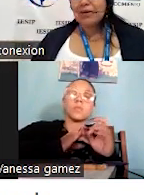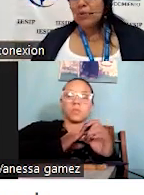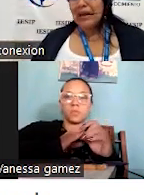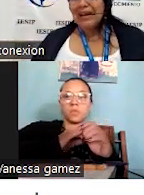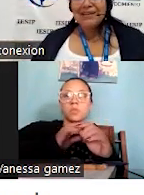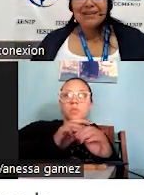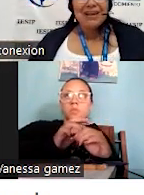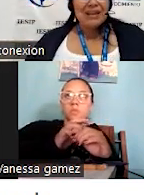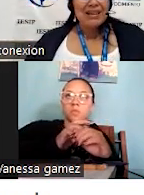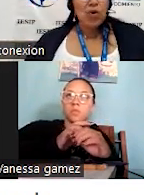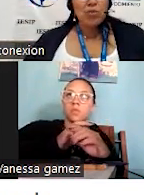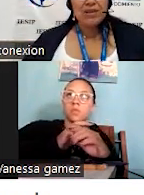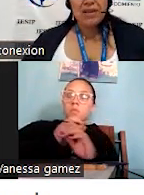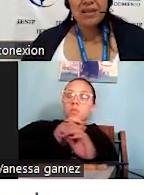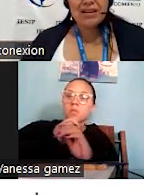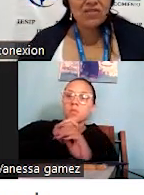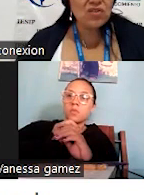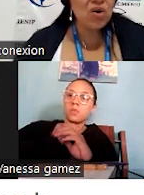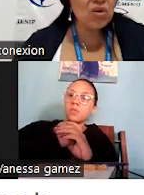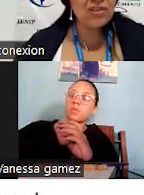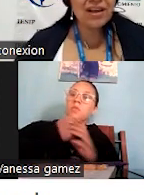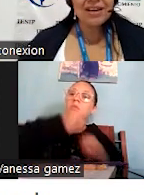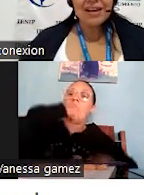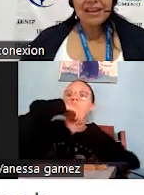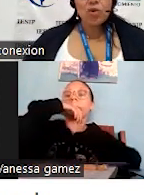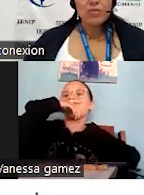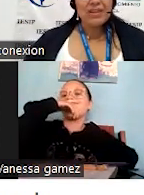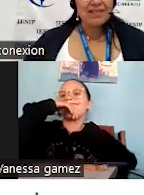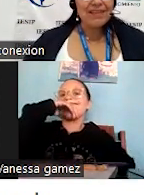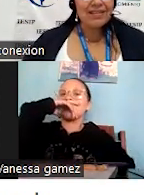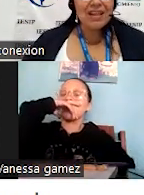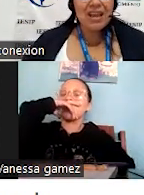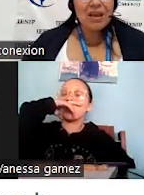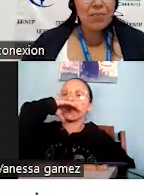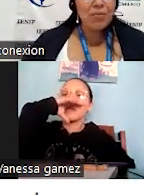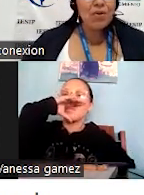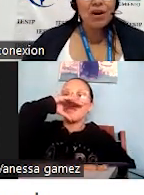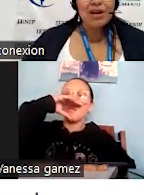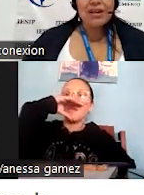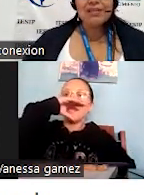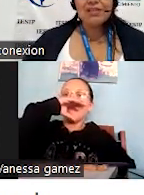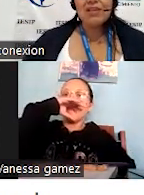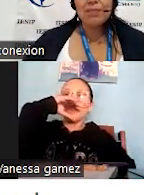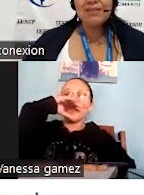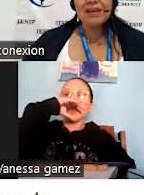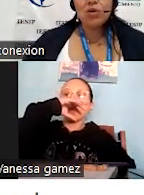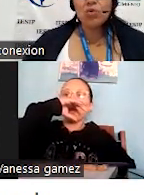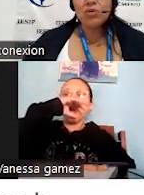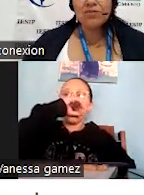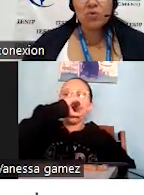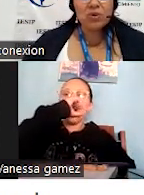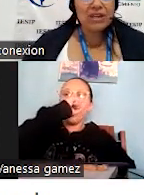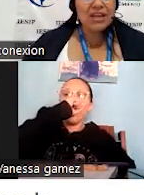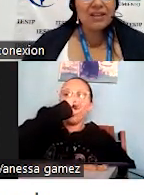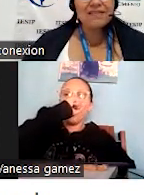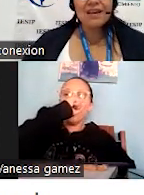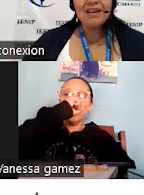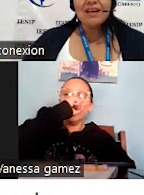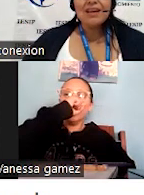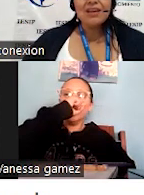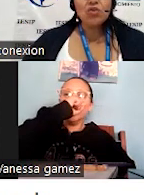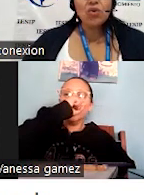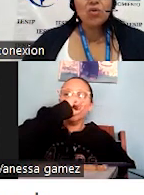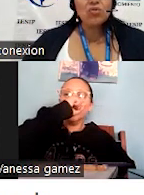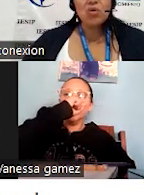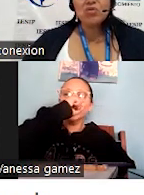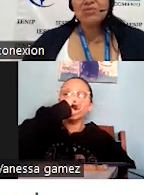espectacular, la comida es deliciosa, la comida está a tiempo, este, siempre están con una sonrisa